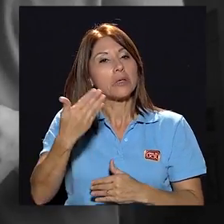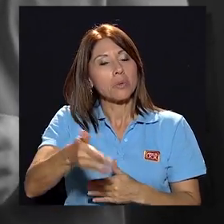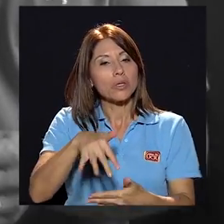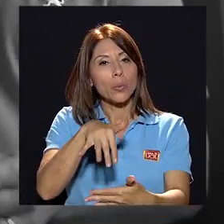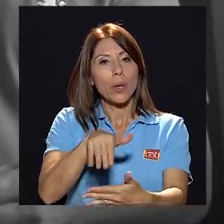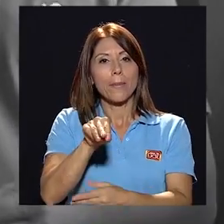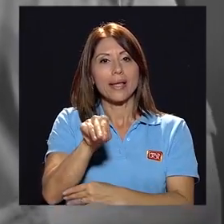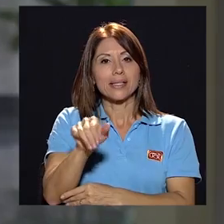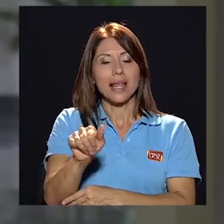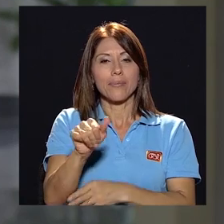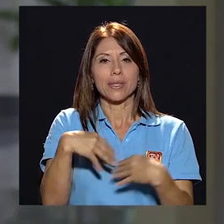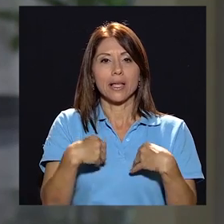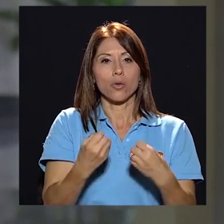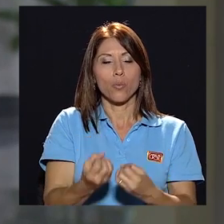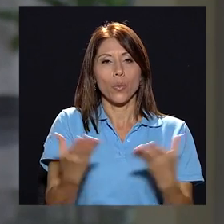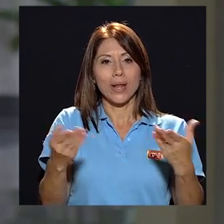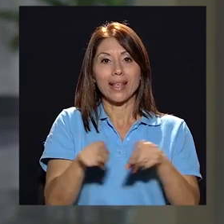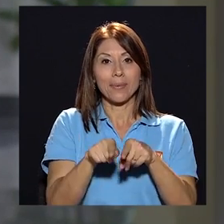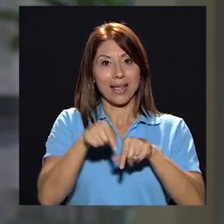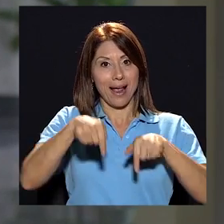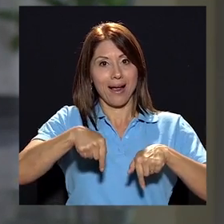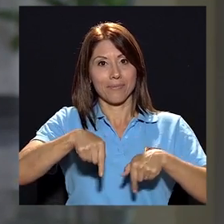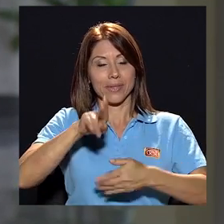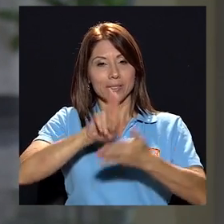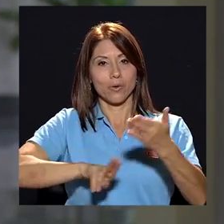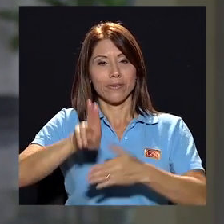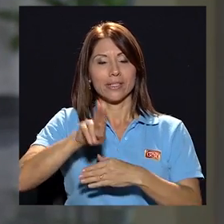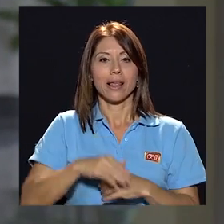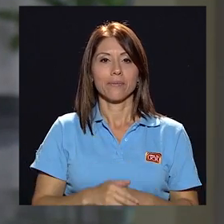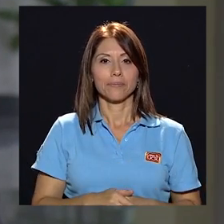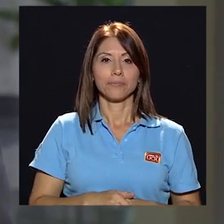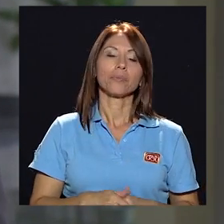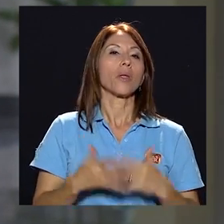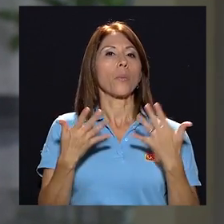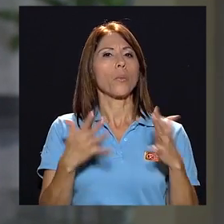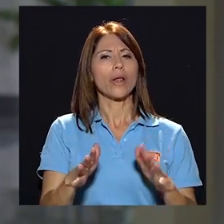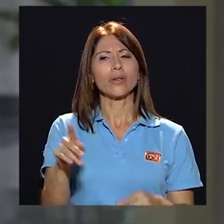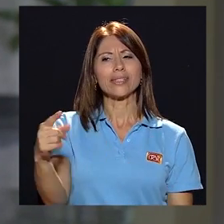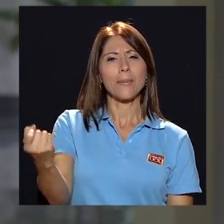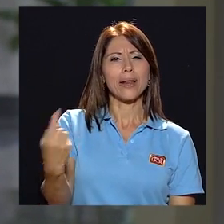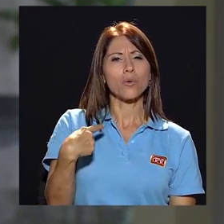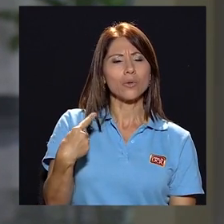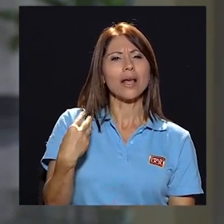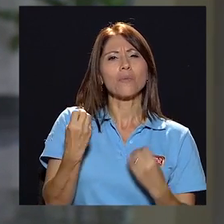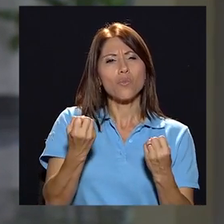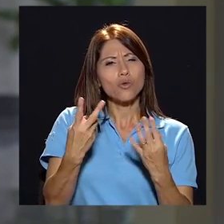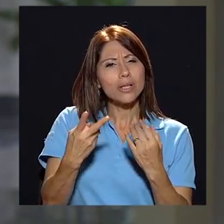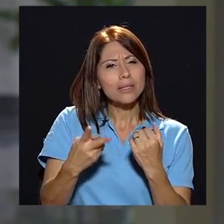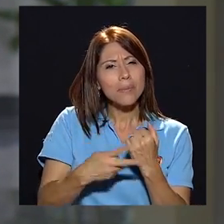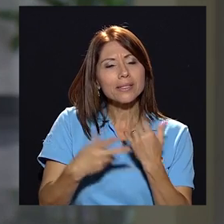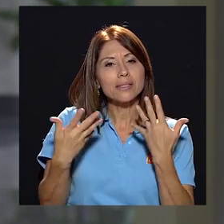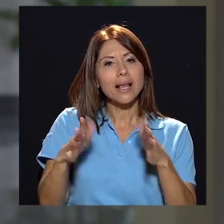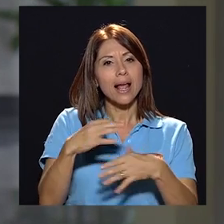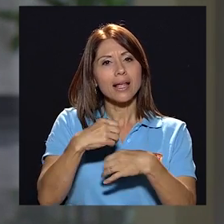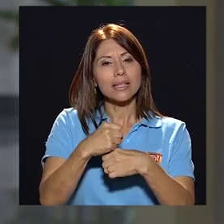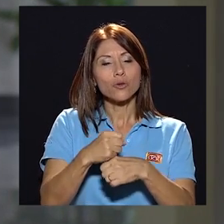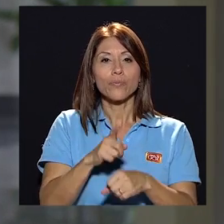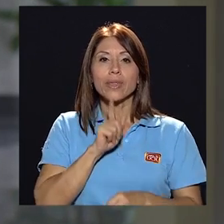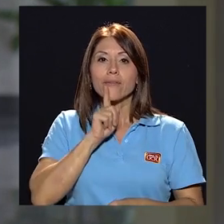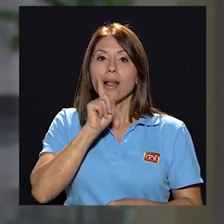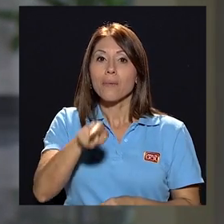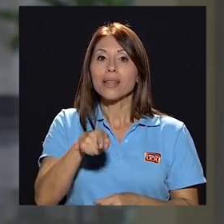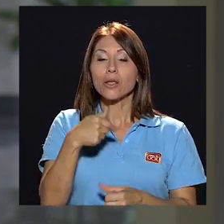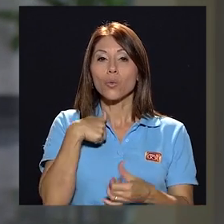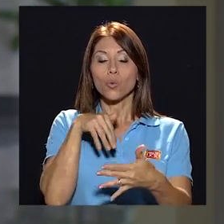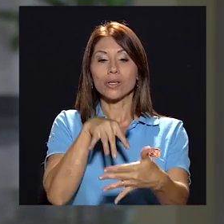posteriormente hice una maestría en salud pública también acá, en esta universidad. Bueno, esa pregunta me la han hecho muchas veces. Realmente